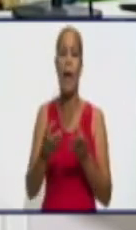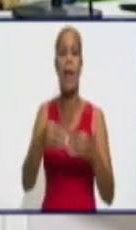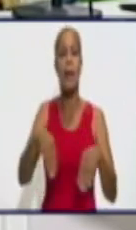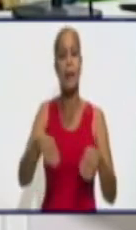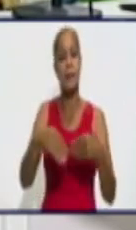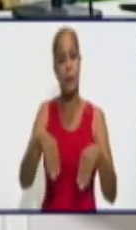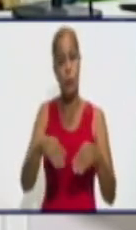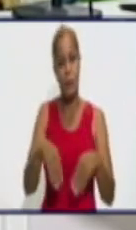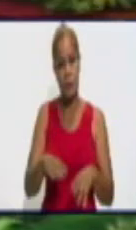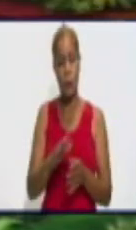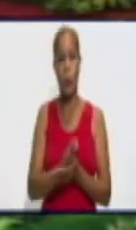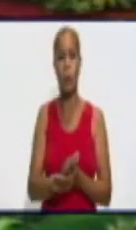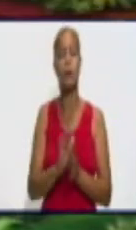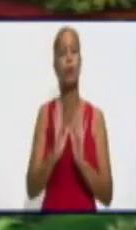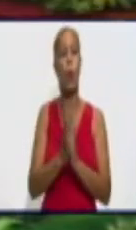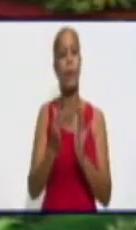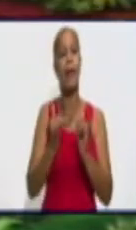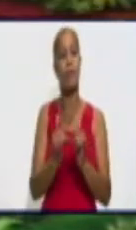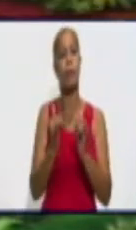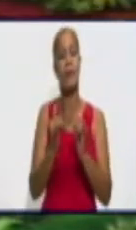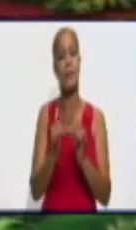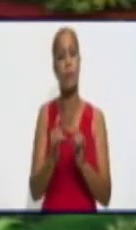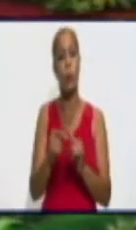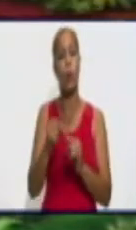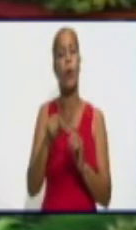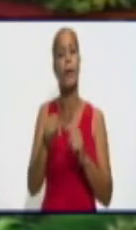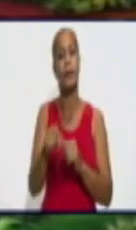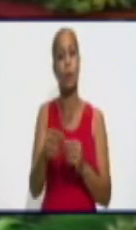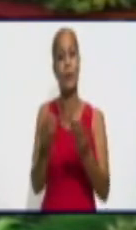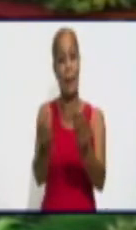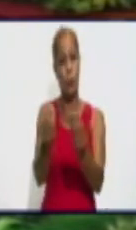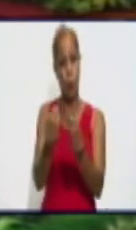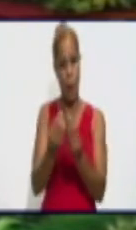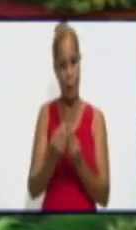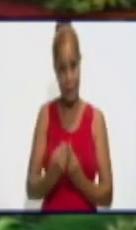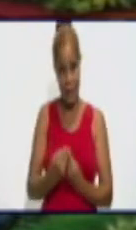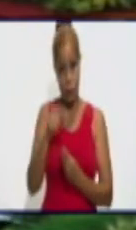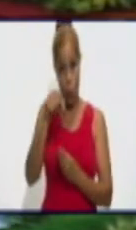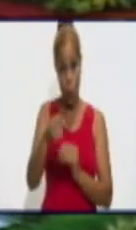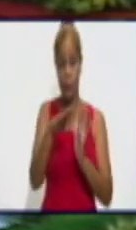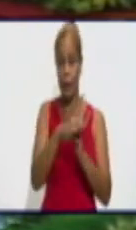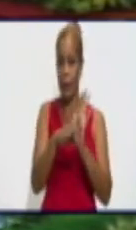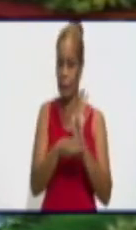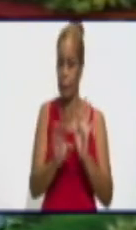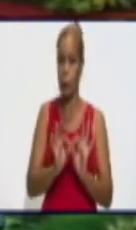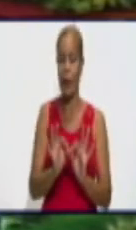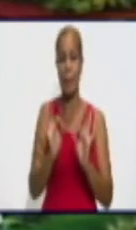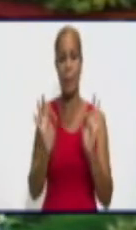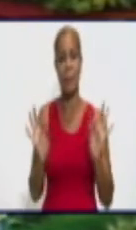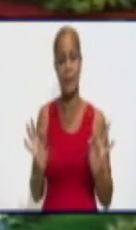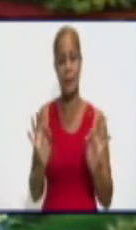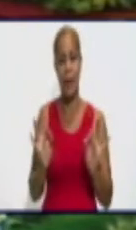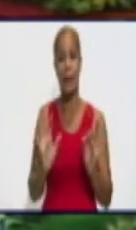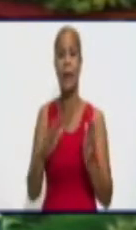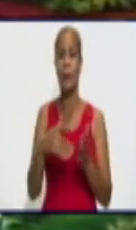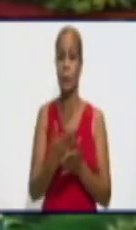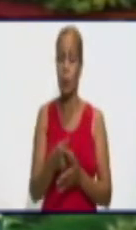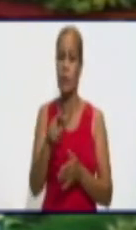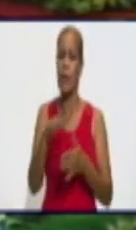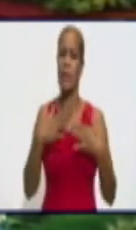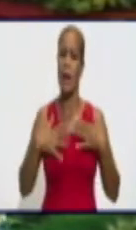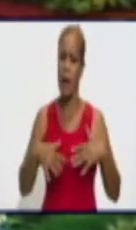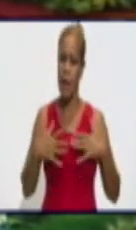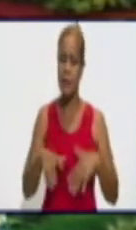más a la familia en un hogar de trabajadores de la salud y de luchadores por la vida en este